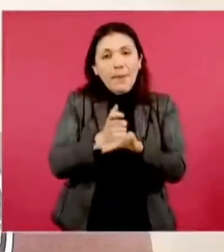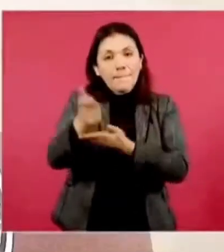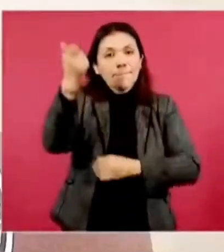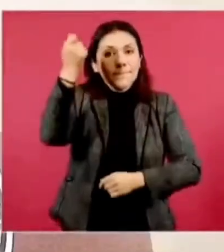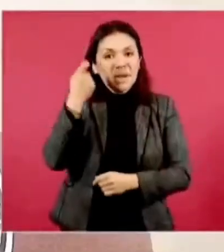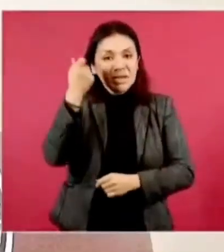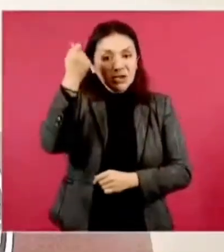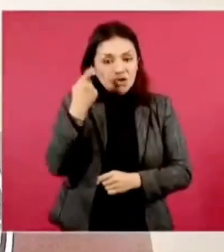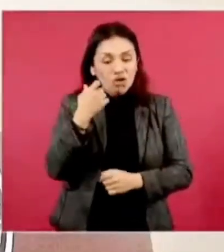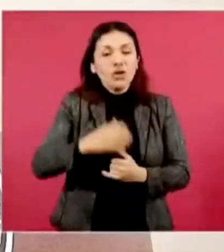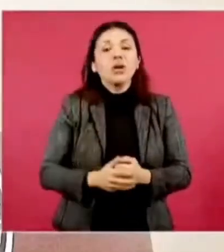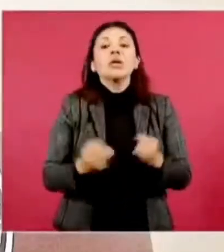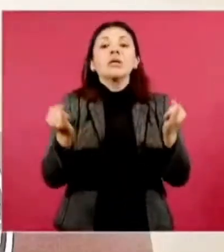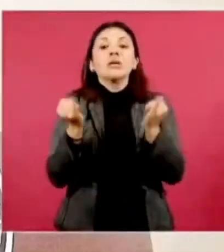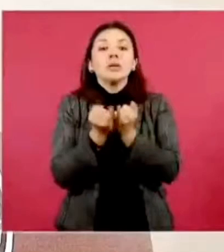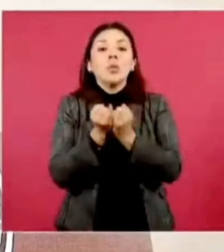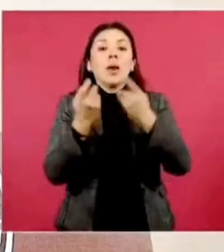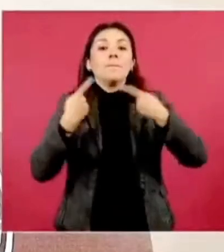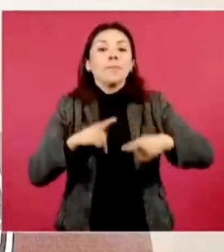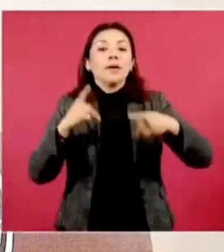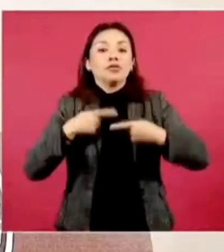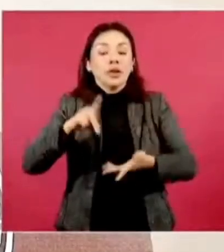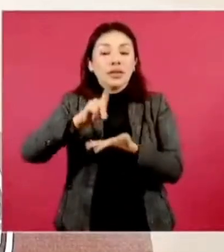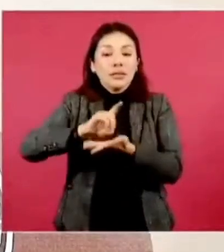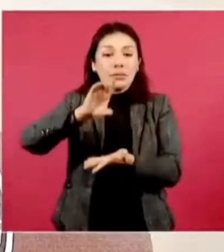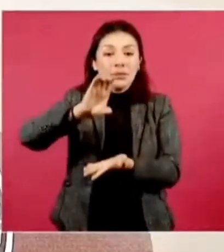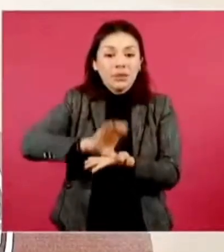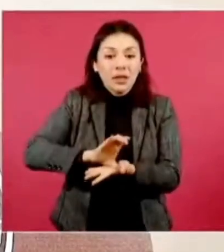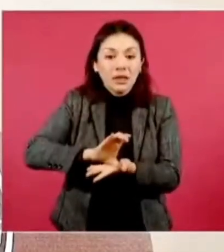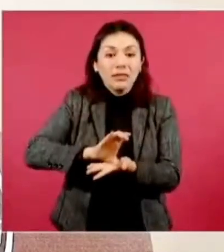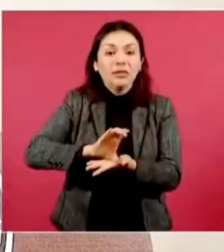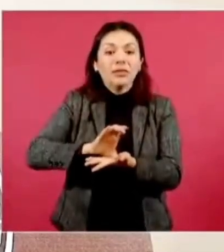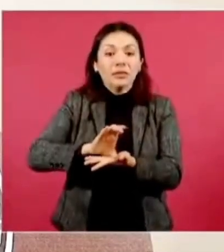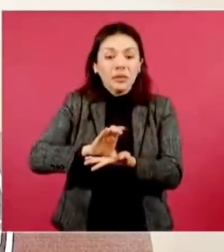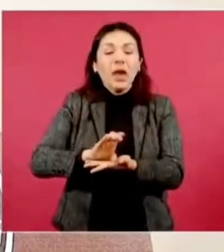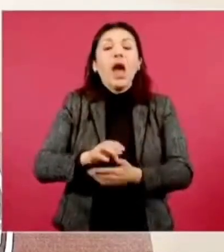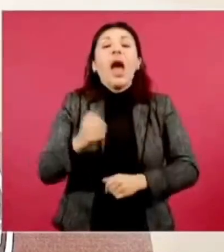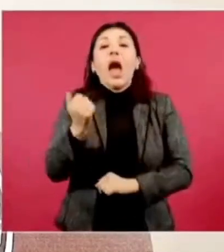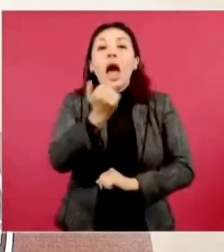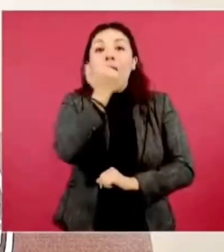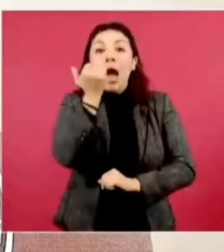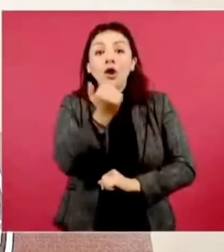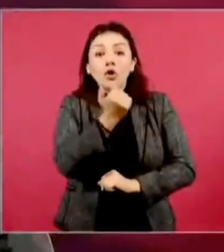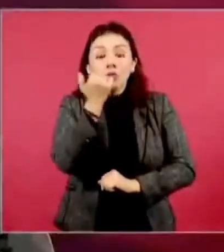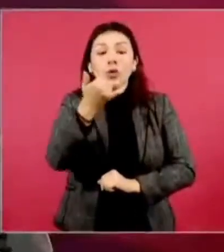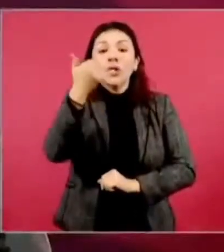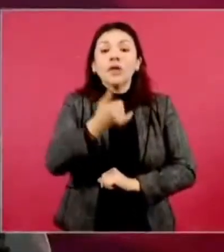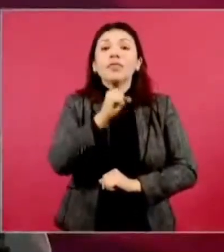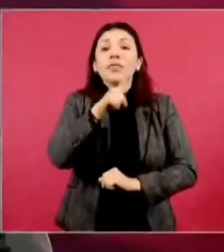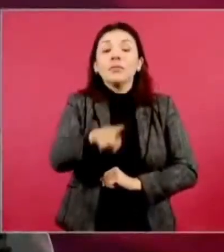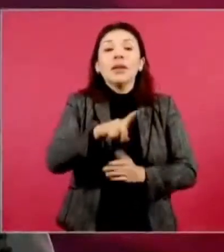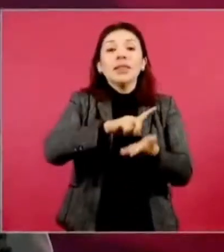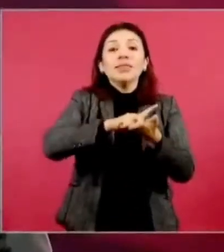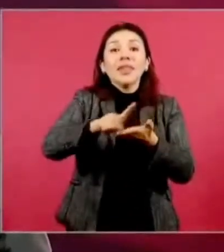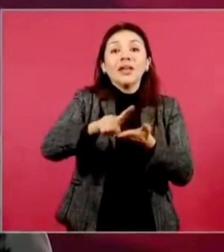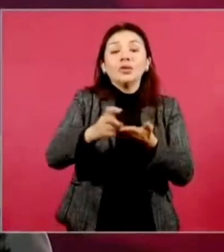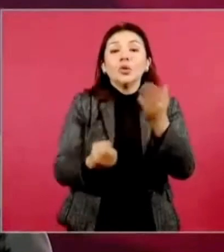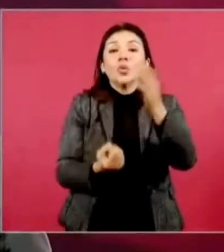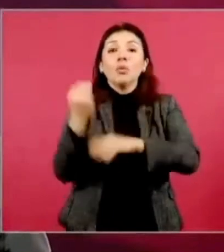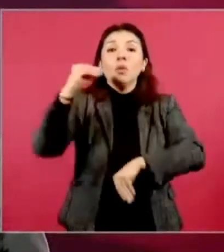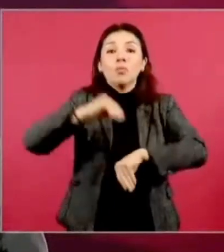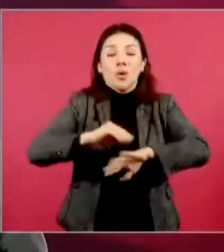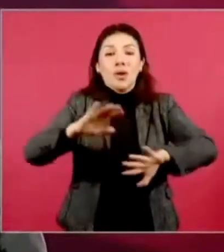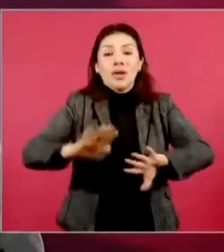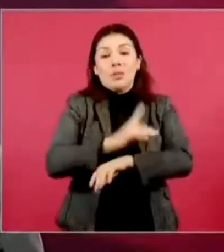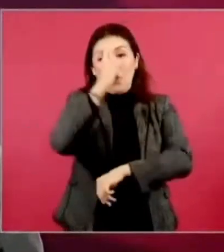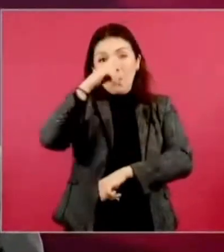a las personas con discapacidad, estudiantes y también el derecho que se está proponiendo en la reforma